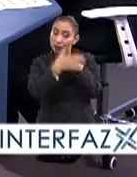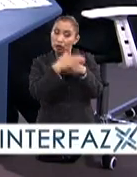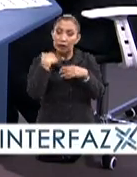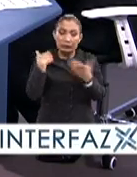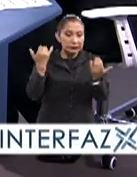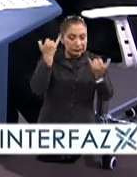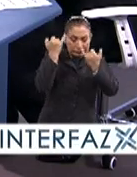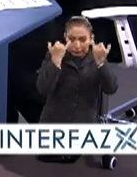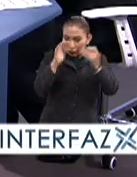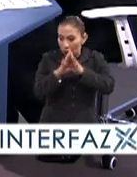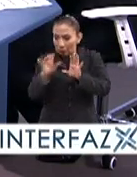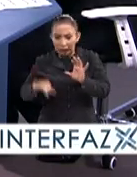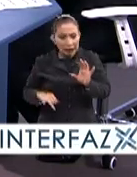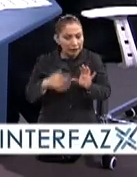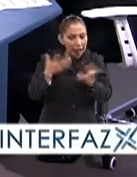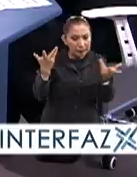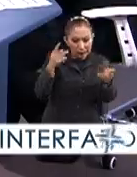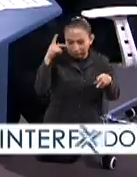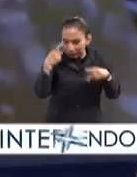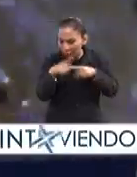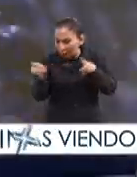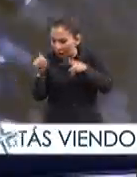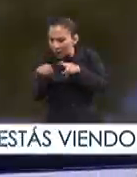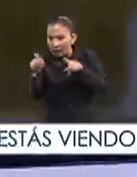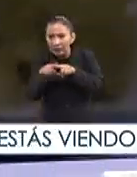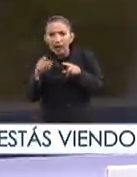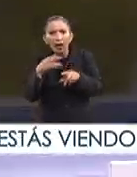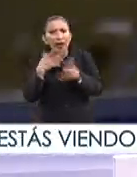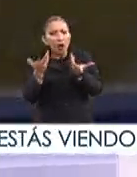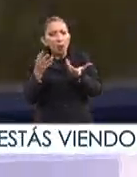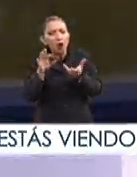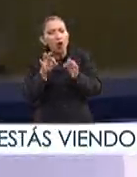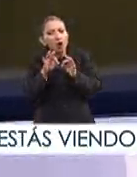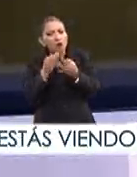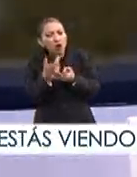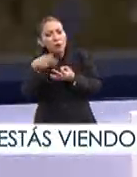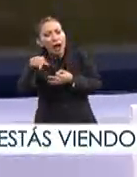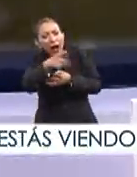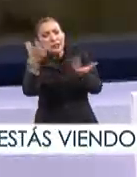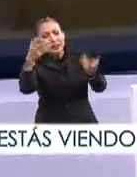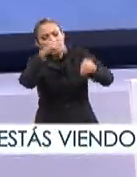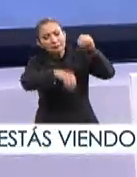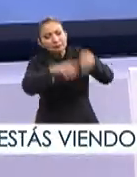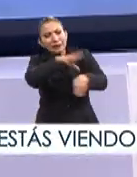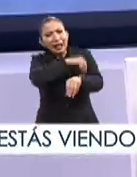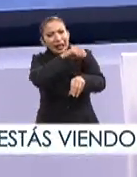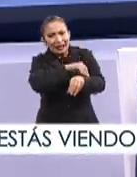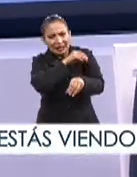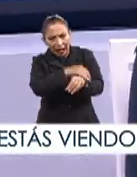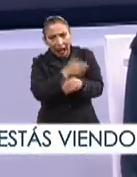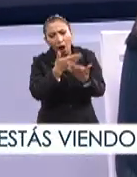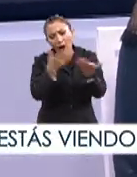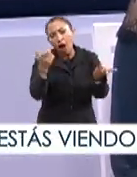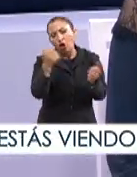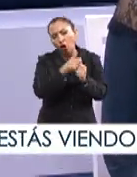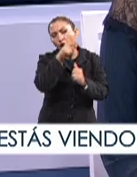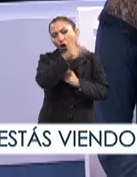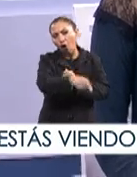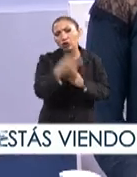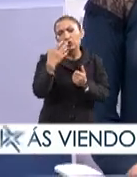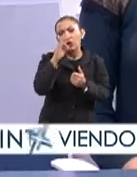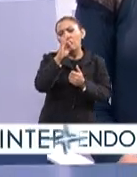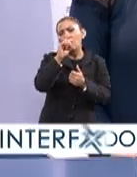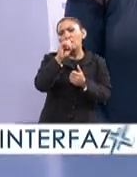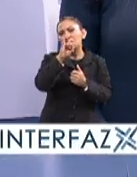aumenta el interés en diversificar la forma en la que producimos energía, que básicamente ahorita es a partir de recursos